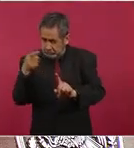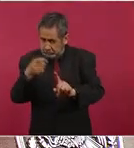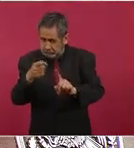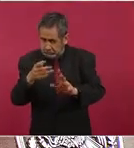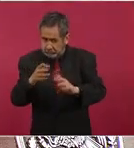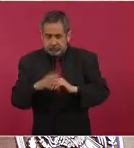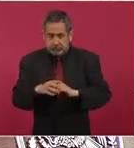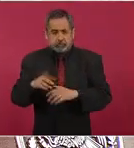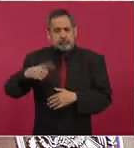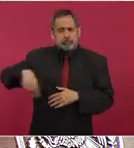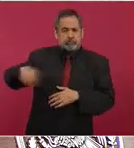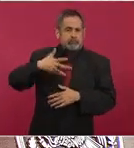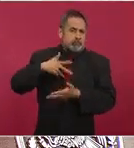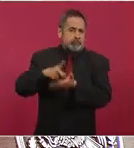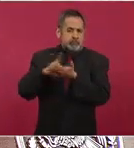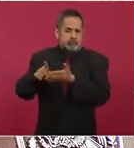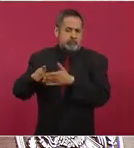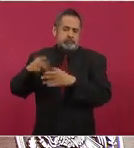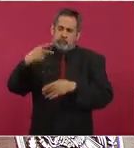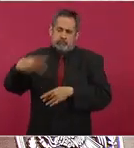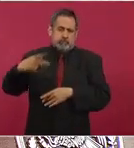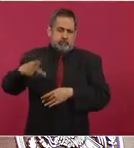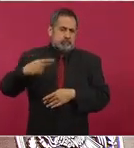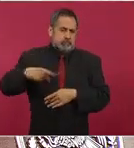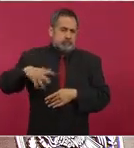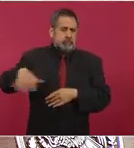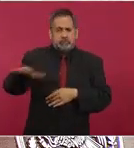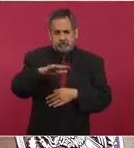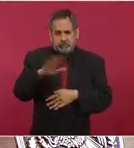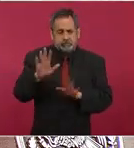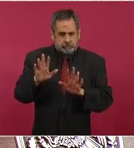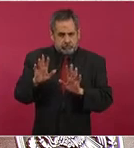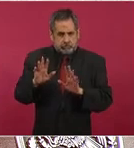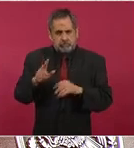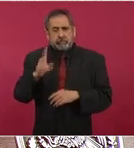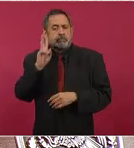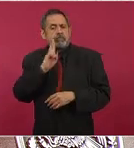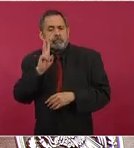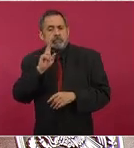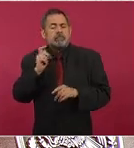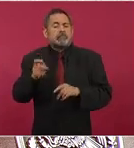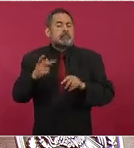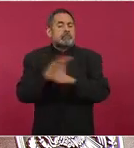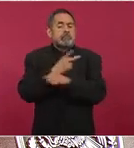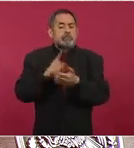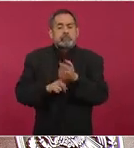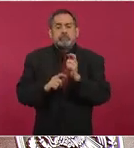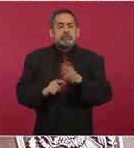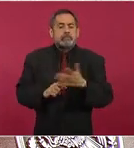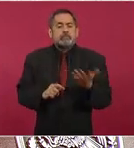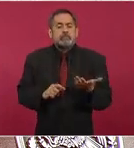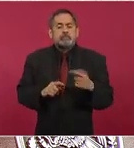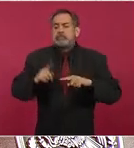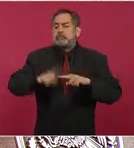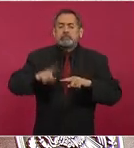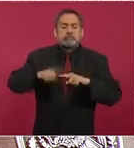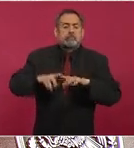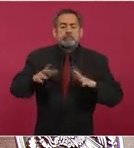hay un derecho ya de posición y lo que hay que ver es quién